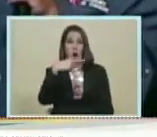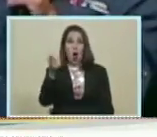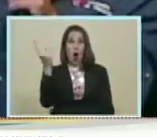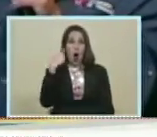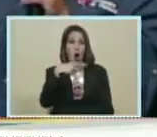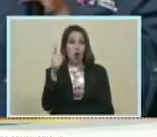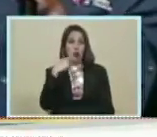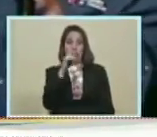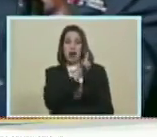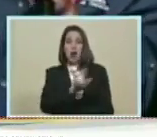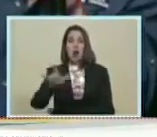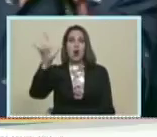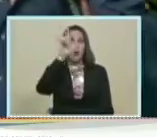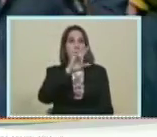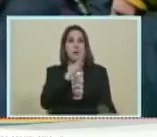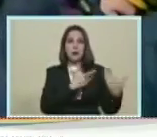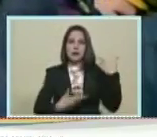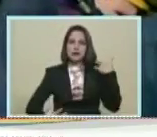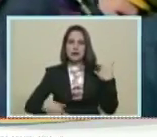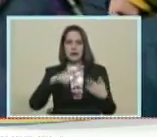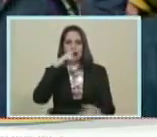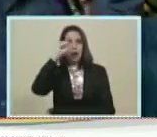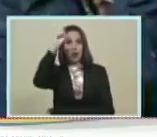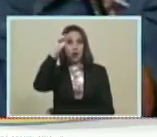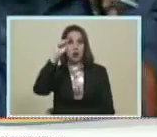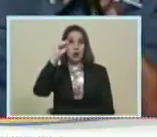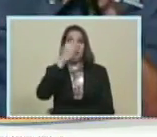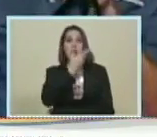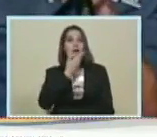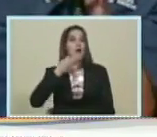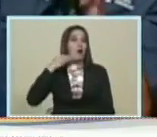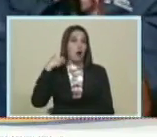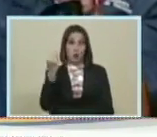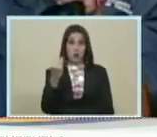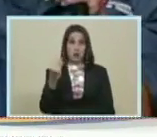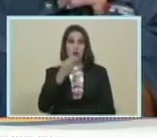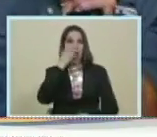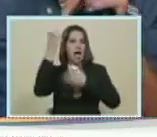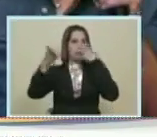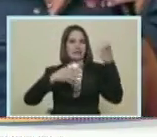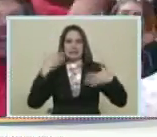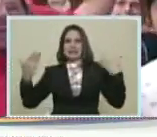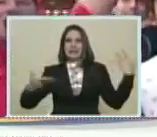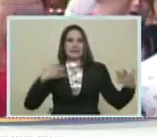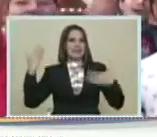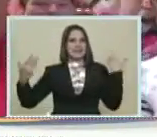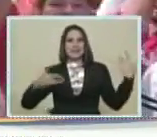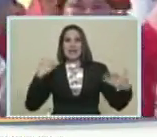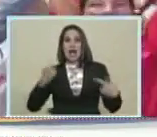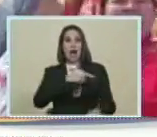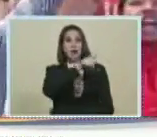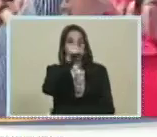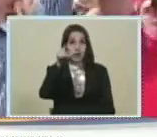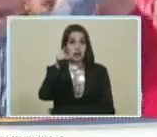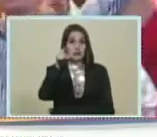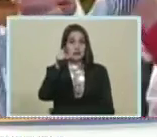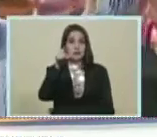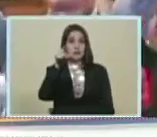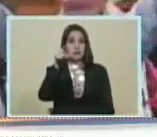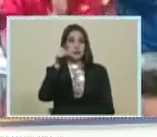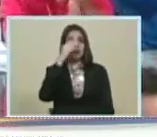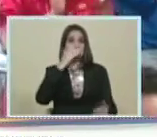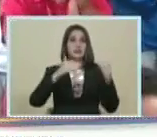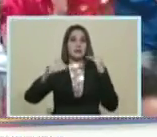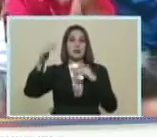Que lo ama Presidente Nicolás Maduro Esta juventud Que le grita Emocionada A usted Su hermano mayor